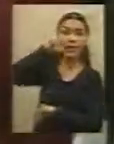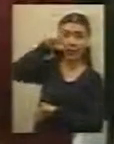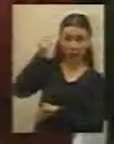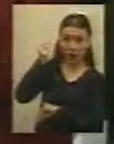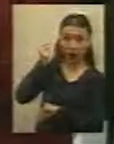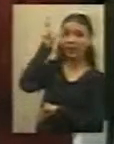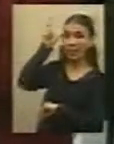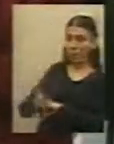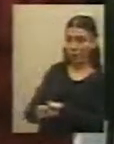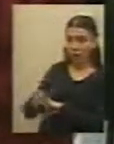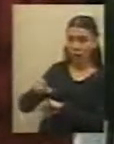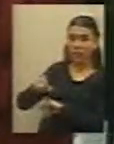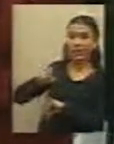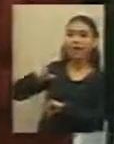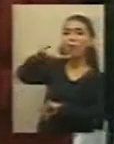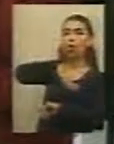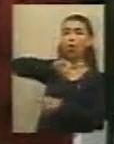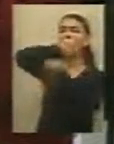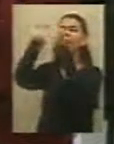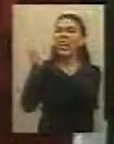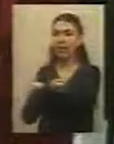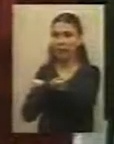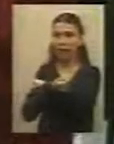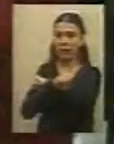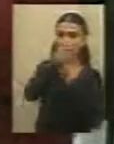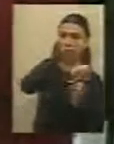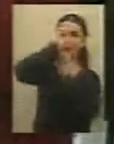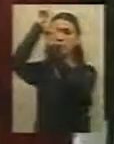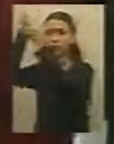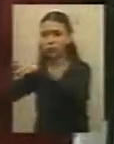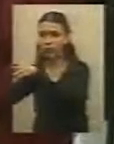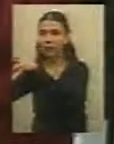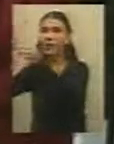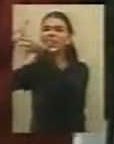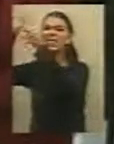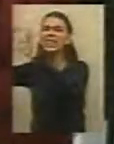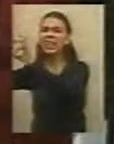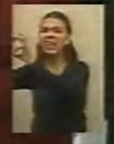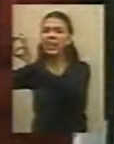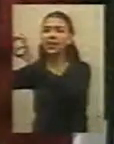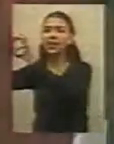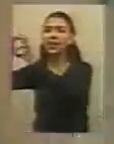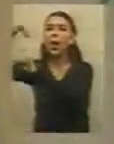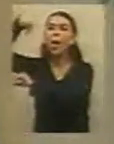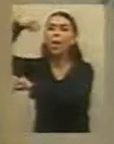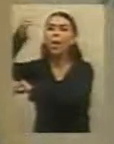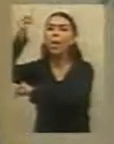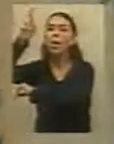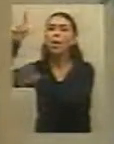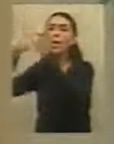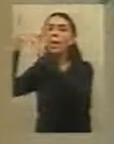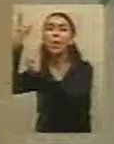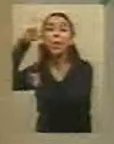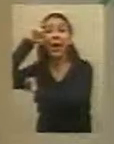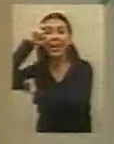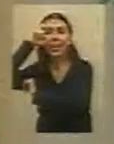Reubicarlos a la agroquímica, sí. Vamos a reubicar... ¿Están de acuerdo con eso la gente de la agroquímica? Ya lo hemos hablado, ya vengo a hablar, porque ya